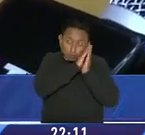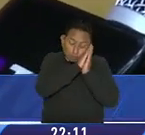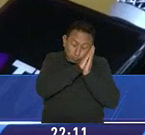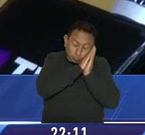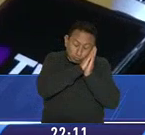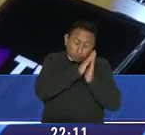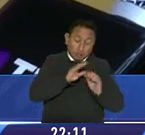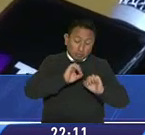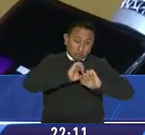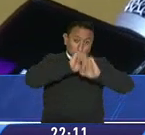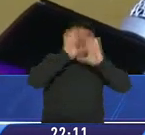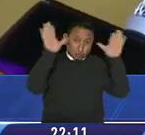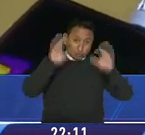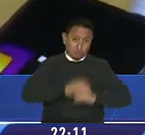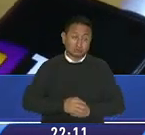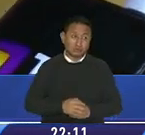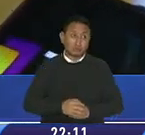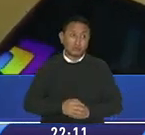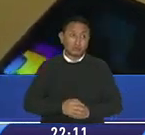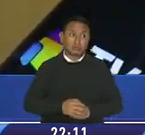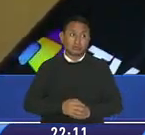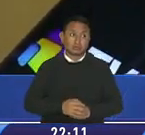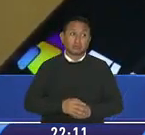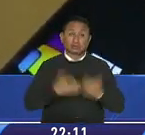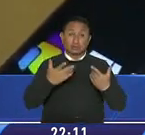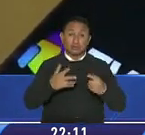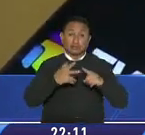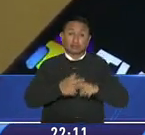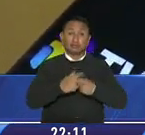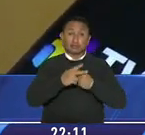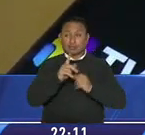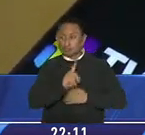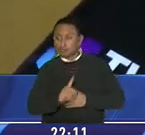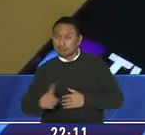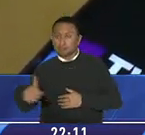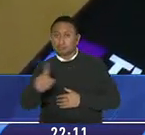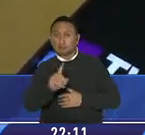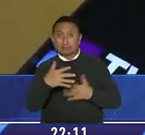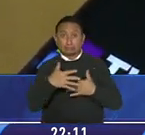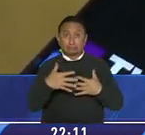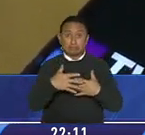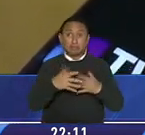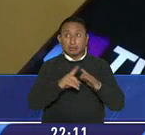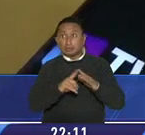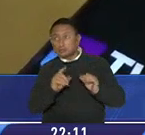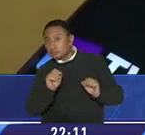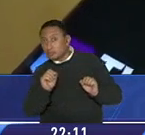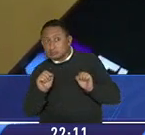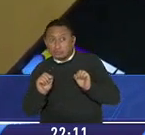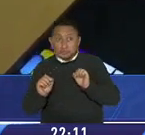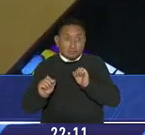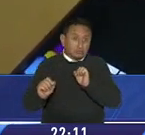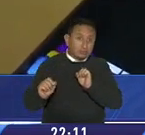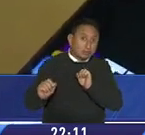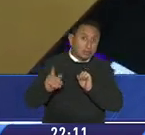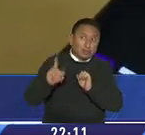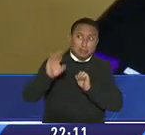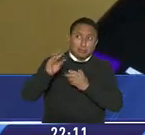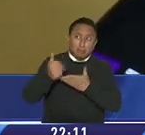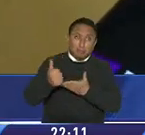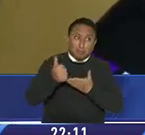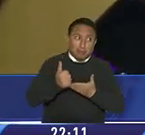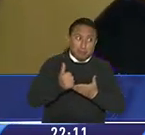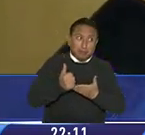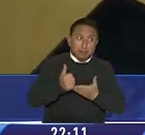Cuando se hizo de día, dice, empecé a salir, dice, comí y todo. Salí, quise pedir ayuda,